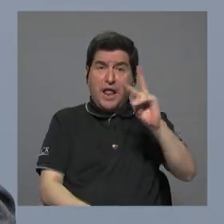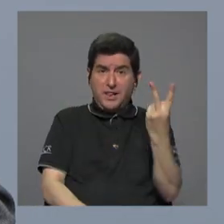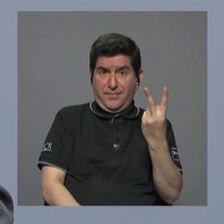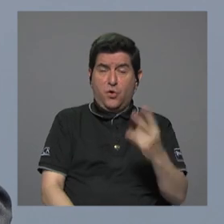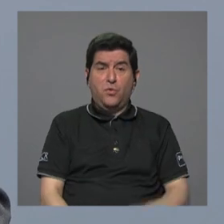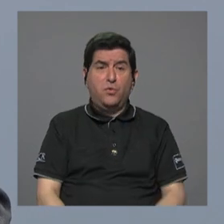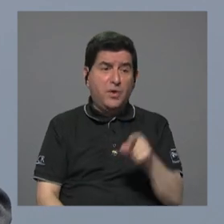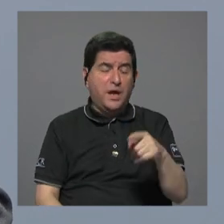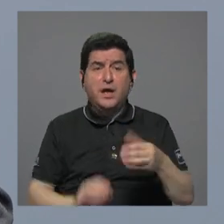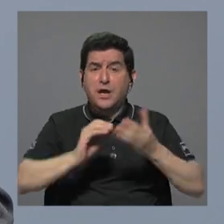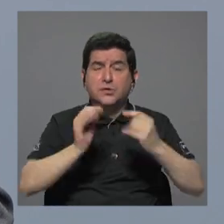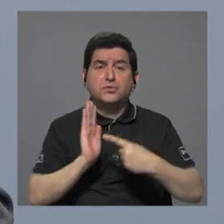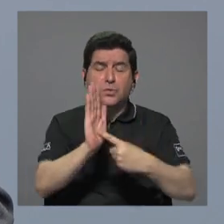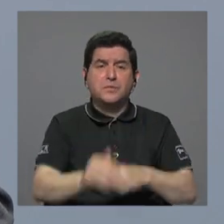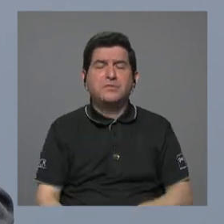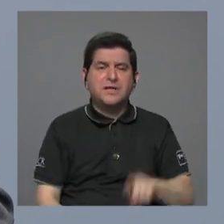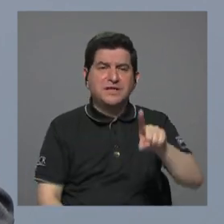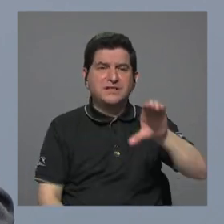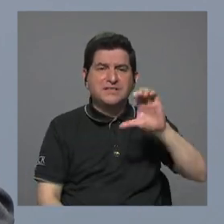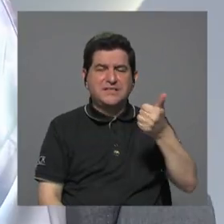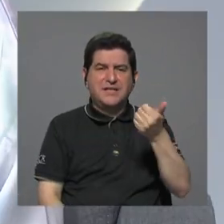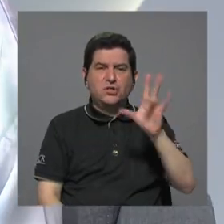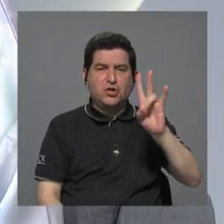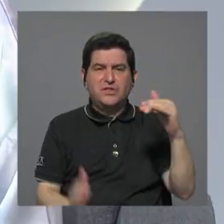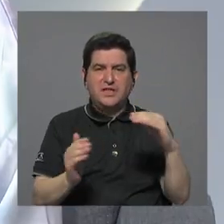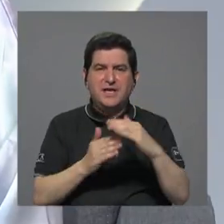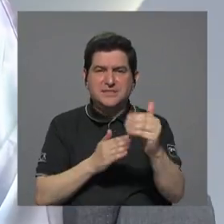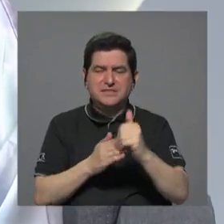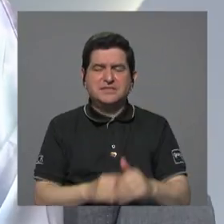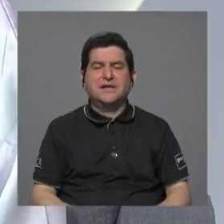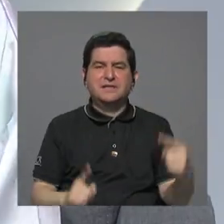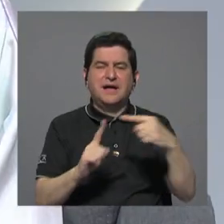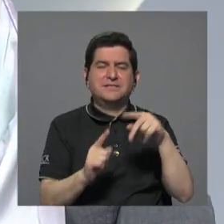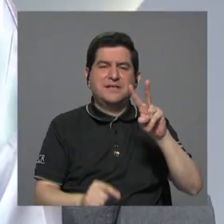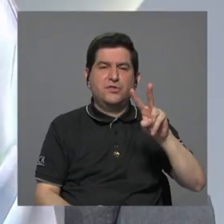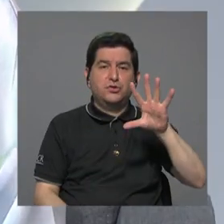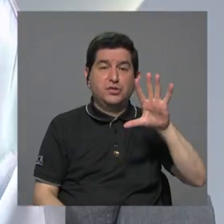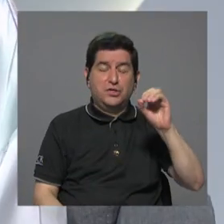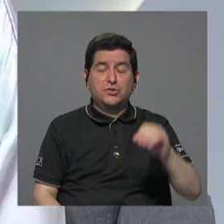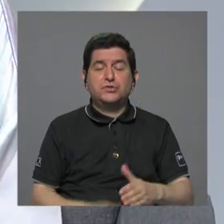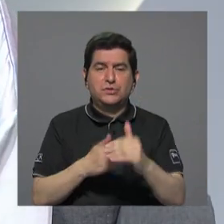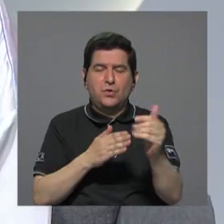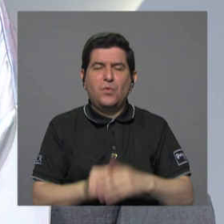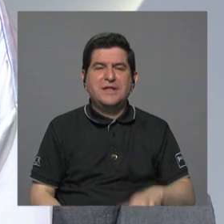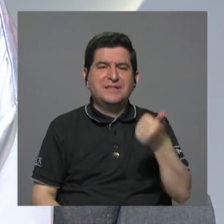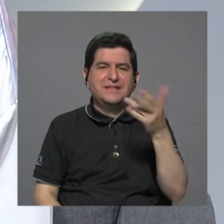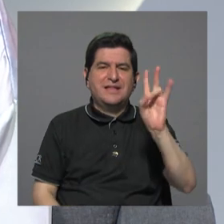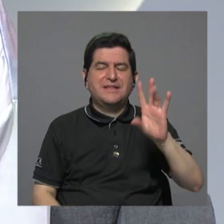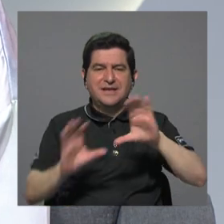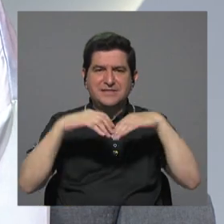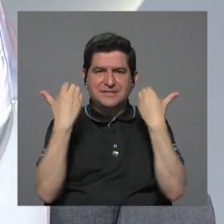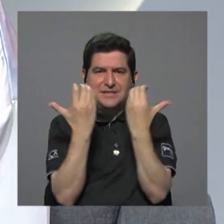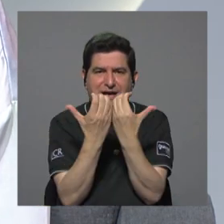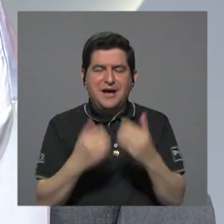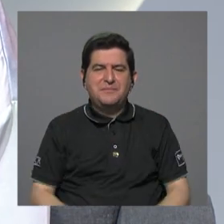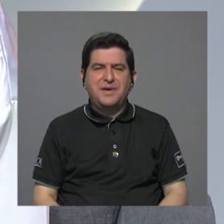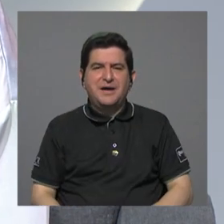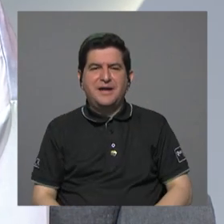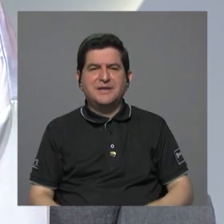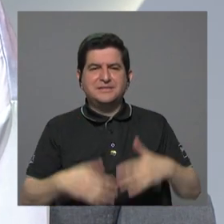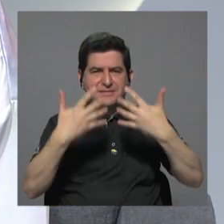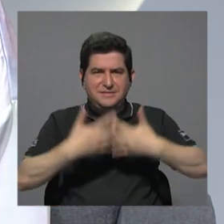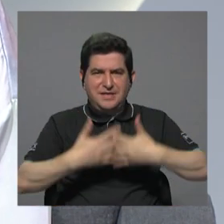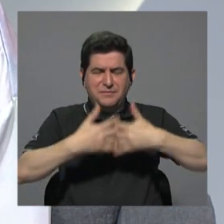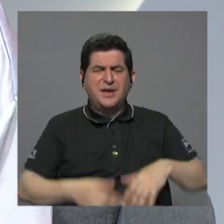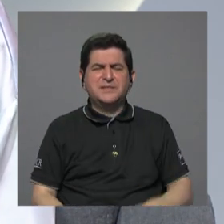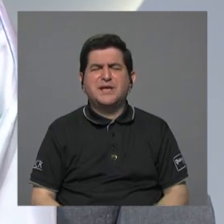según estos datos que tengo de 117 dólares a 250 dólares 17 cámaras empresariales cuestionaron la exportación de